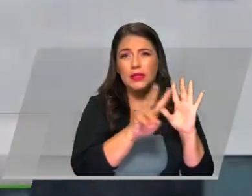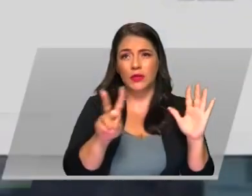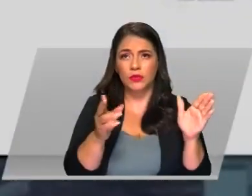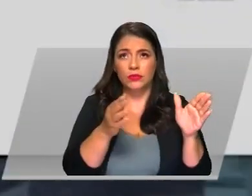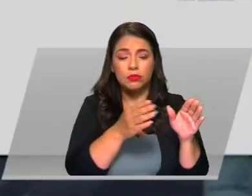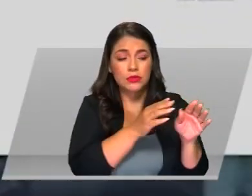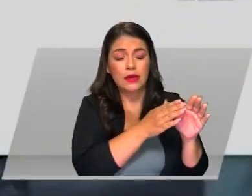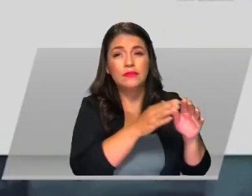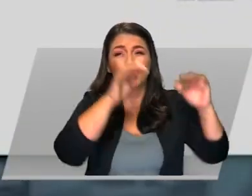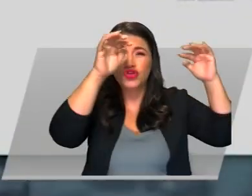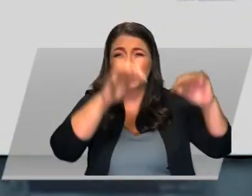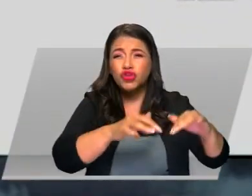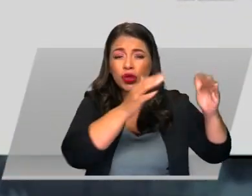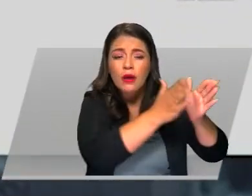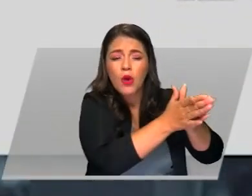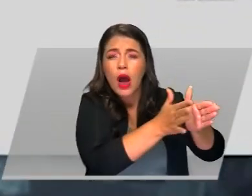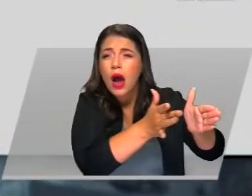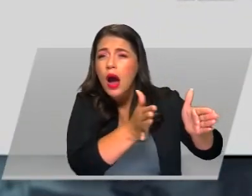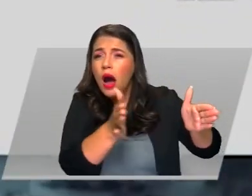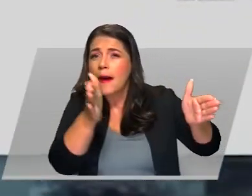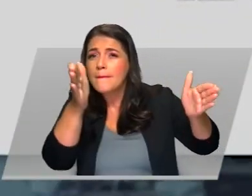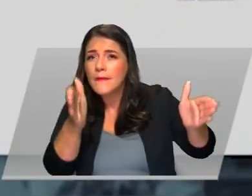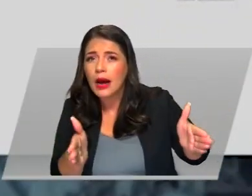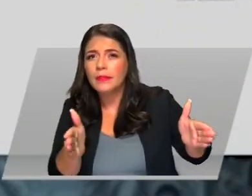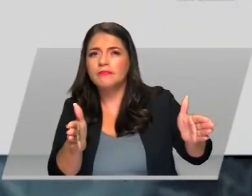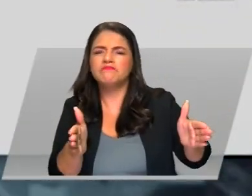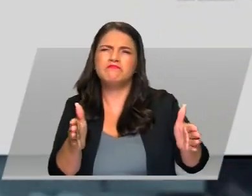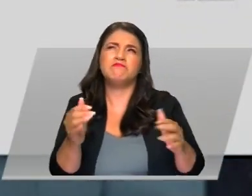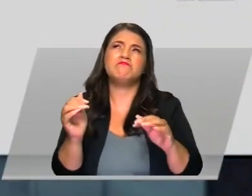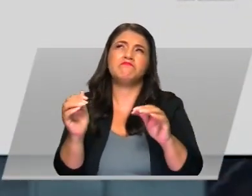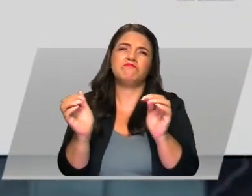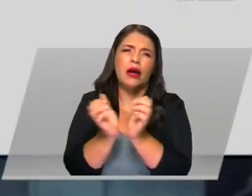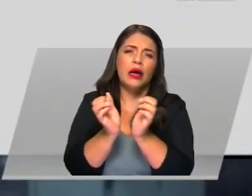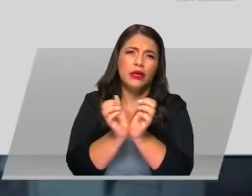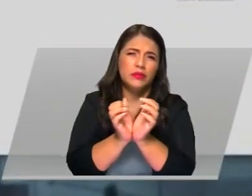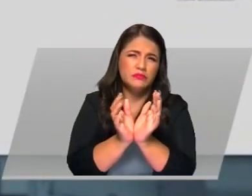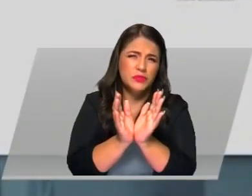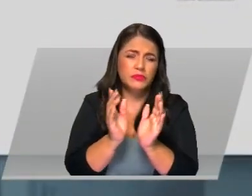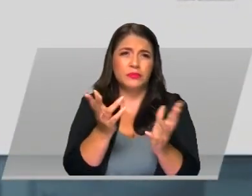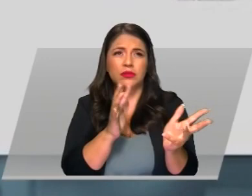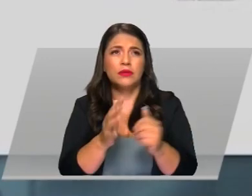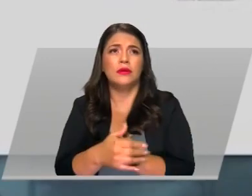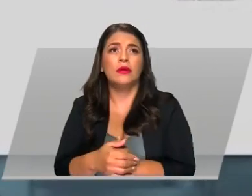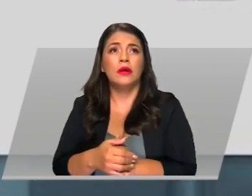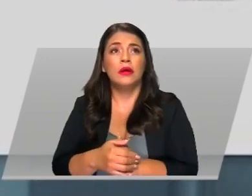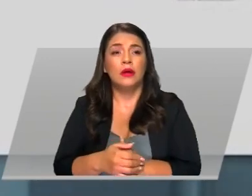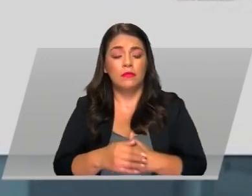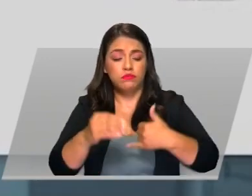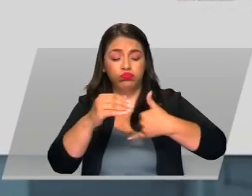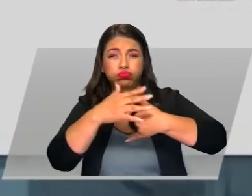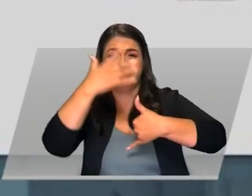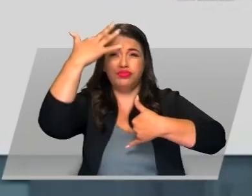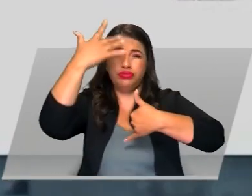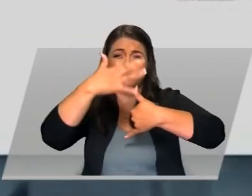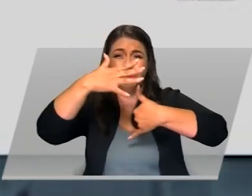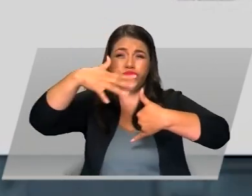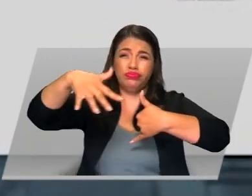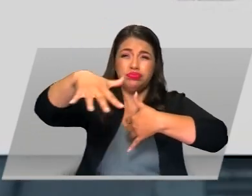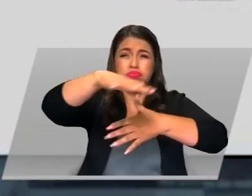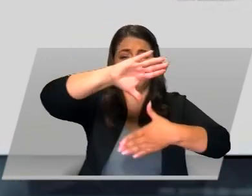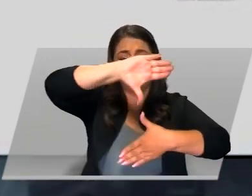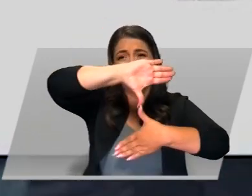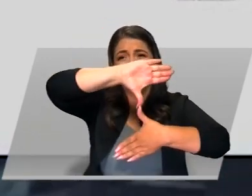fenómeno de la niña todavía presenta un enfriamiento en las costas del Pacífico del continente. Esas costas